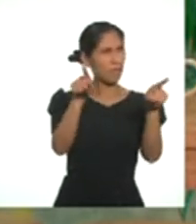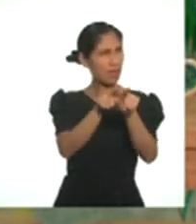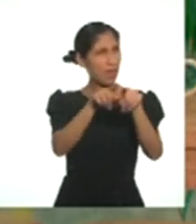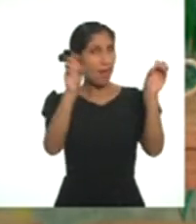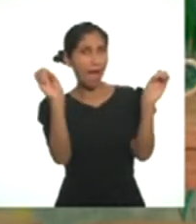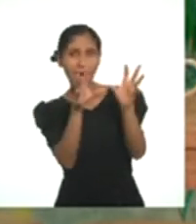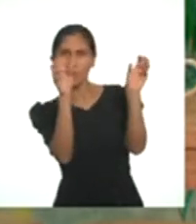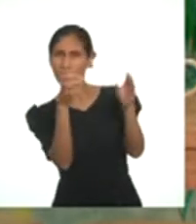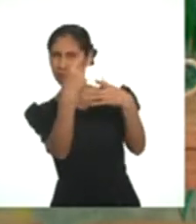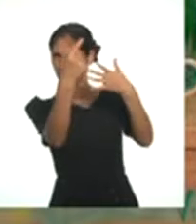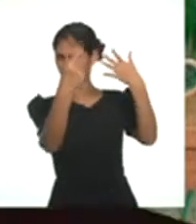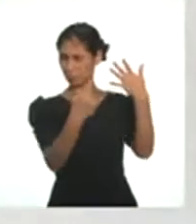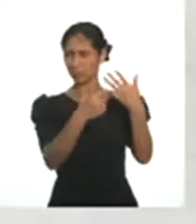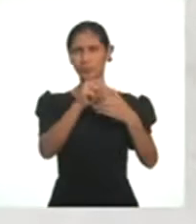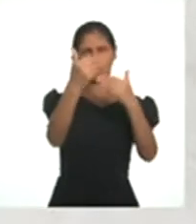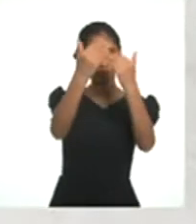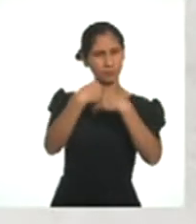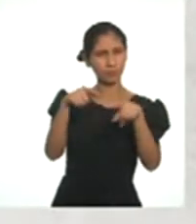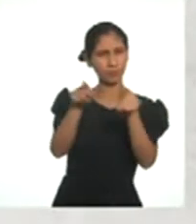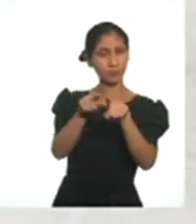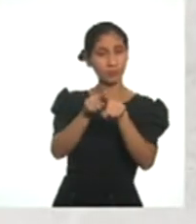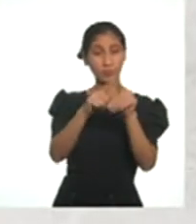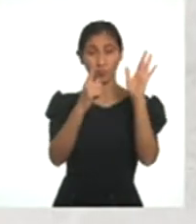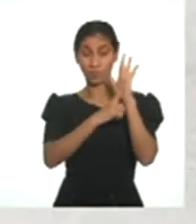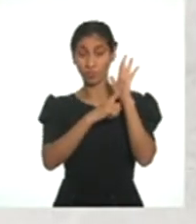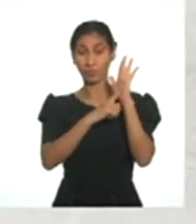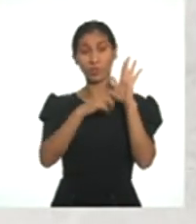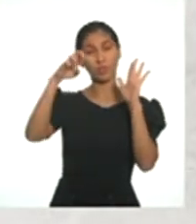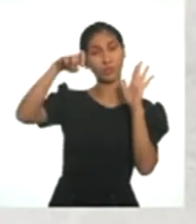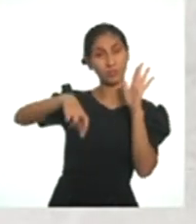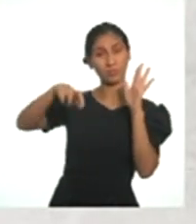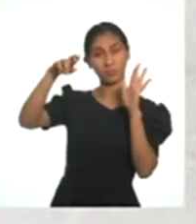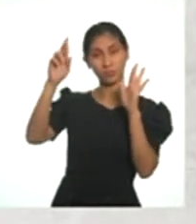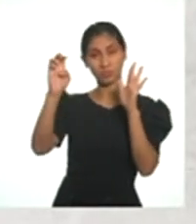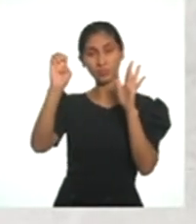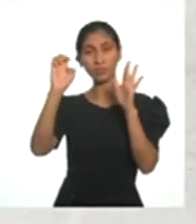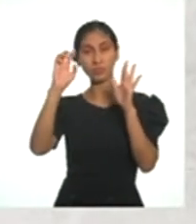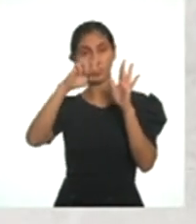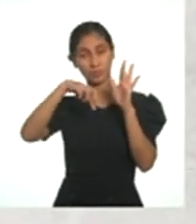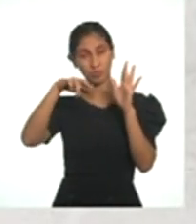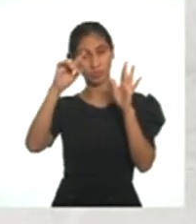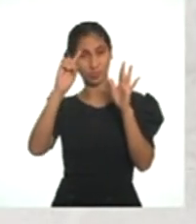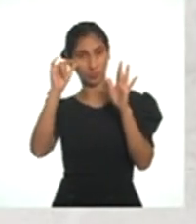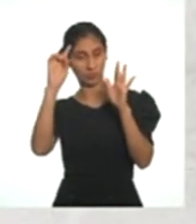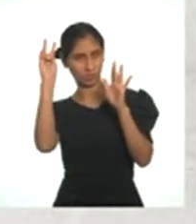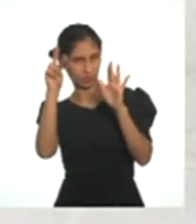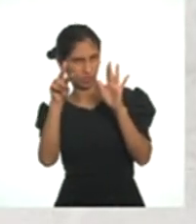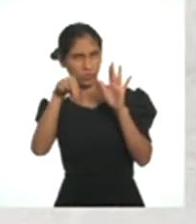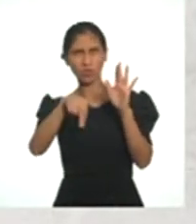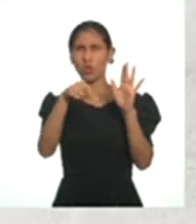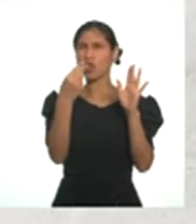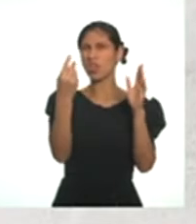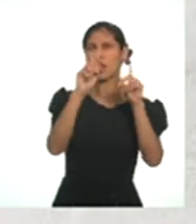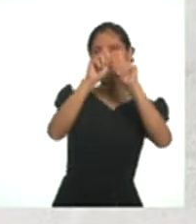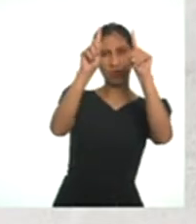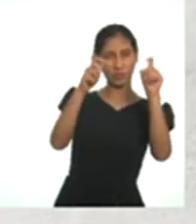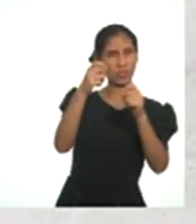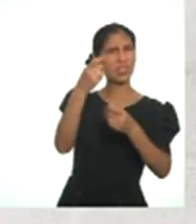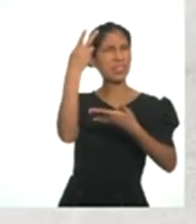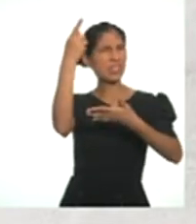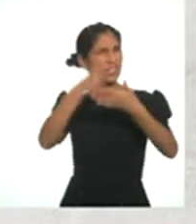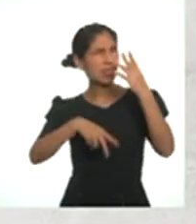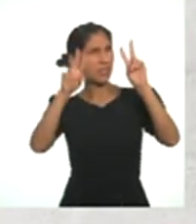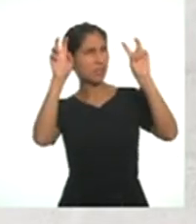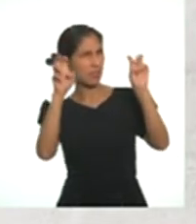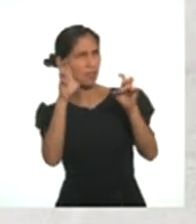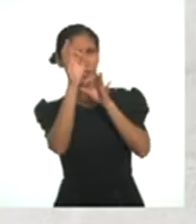y la locución en off y otros detalles. En la composición de guión o libreto se plantean las siguientes preguntas orientadoras. ¿Sobre qué tema se va a producir?